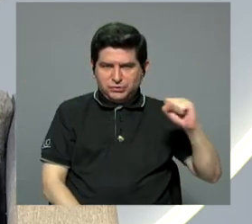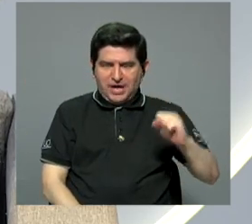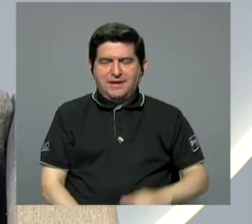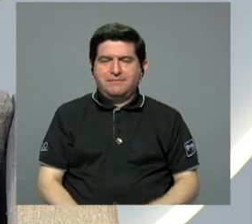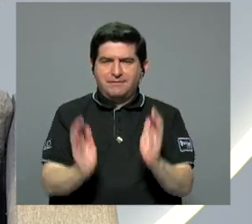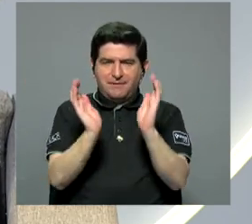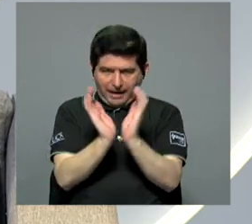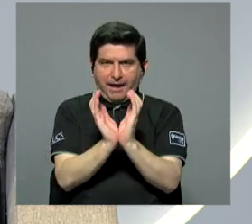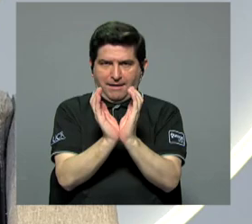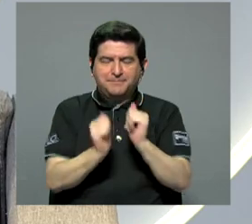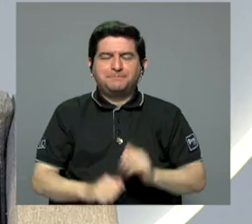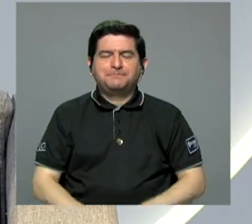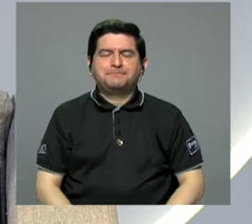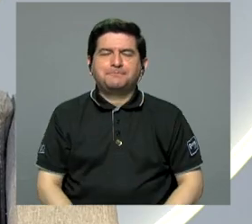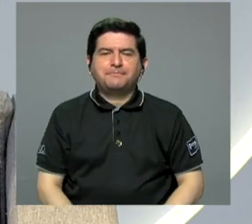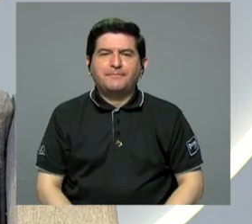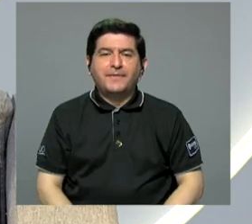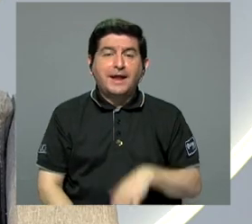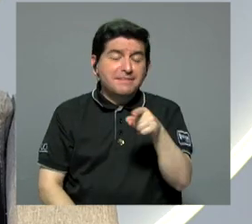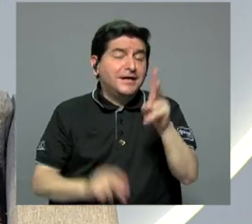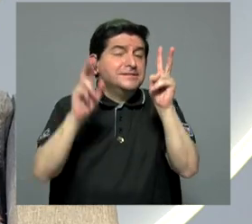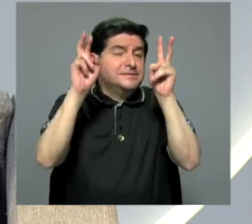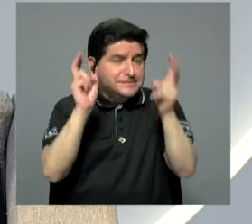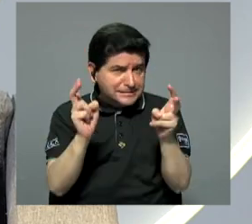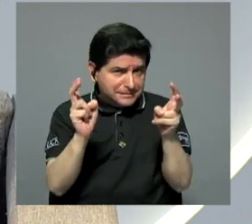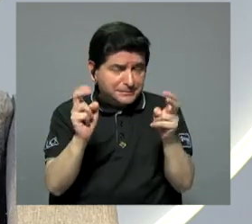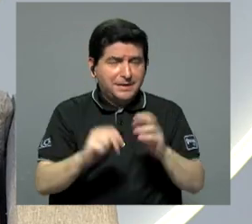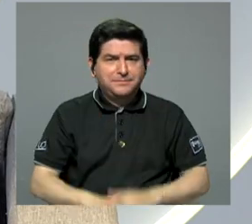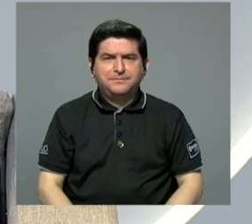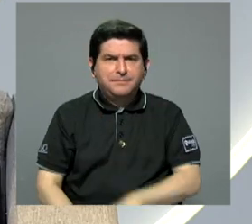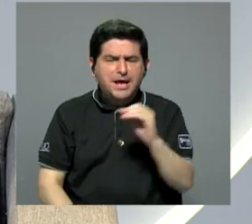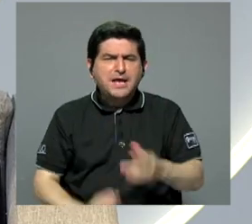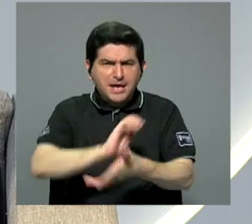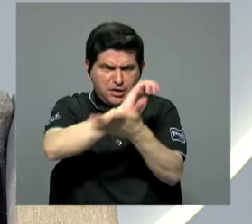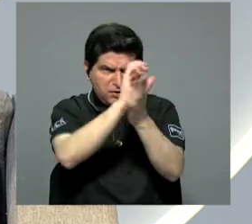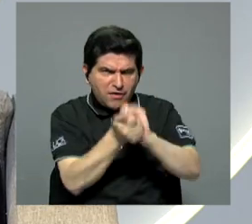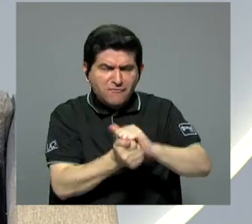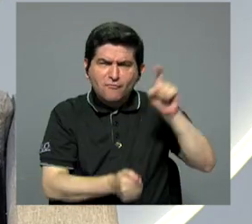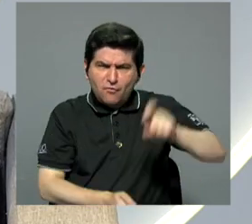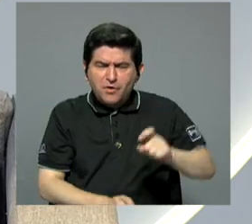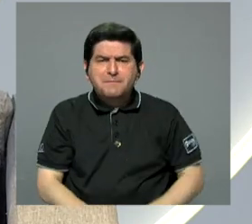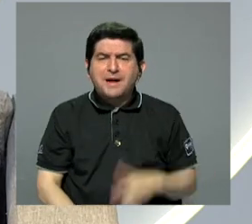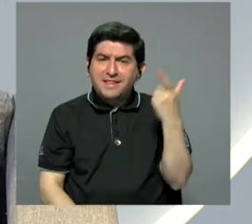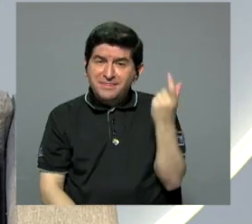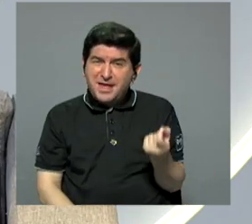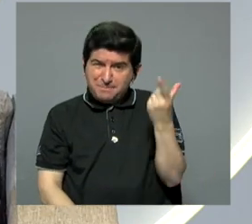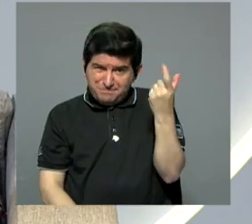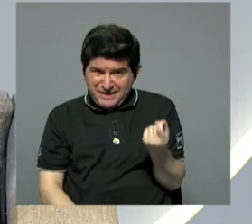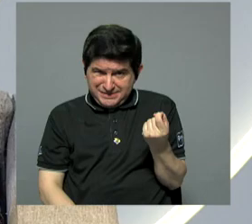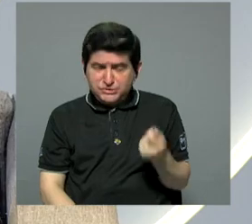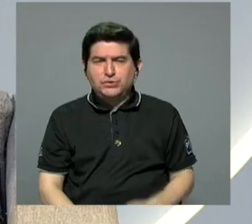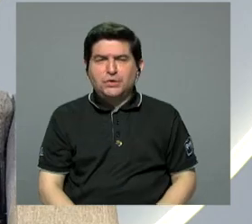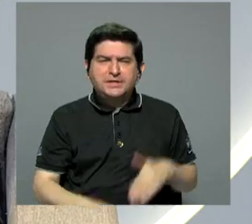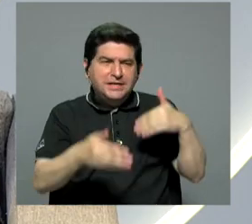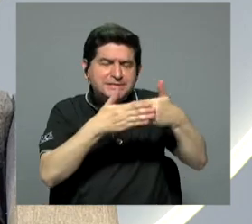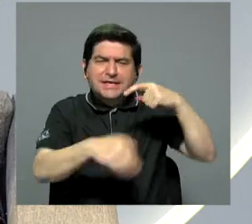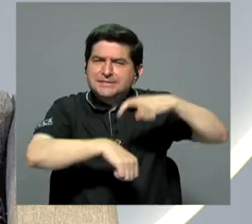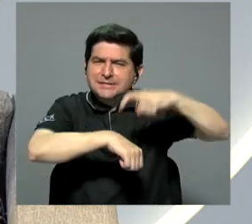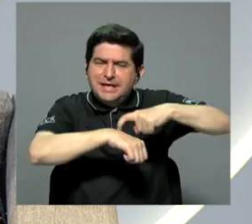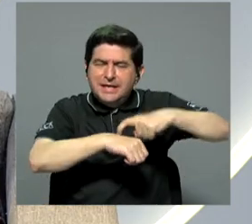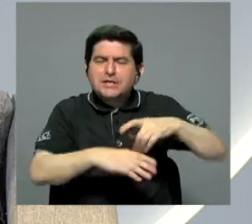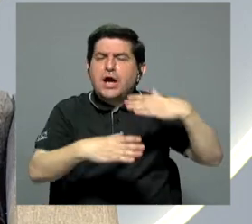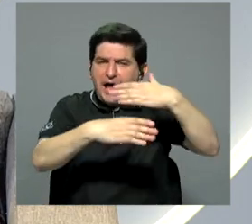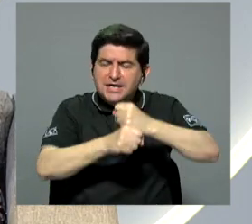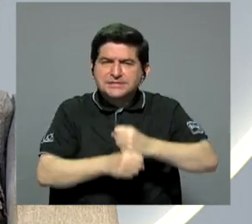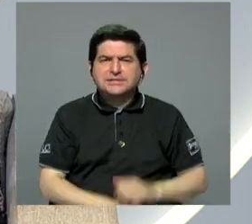Social. Y precisamente sobre este tema y la reforma que tiene que ver con las pensiones que recientemente se hizo